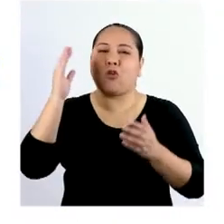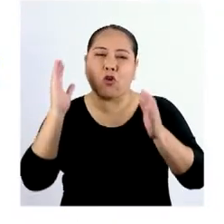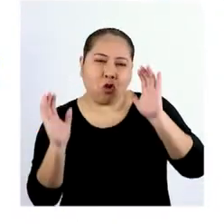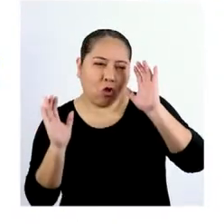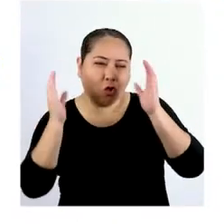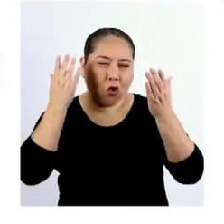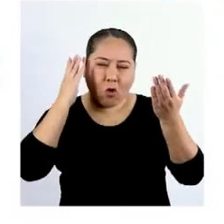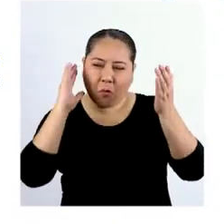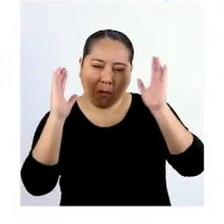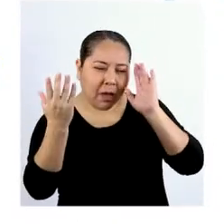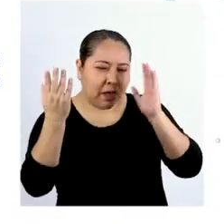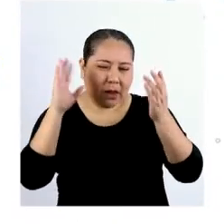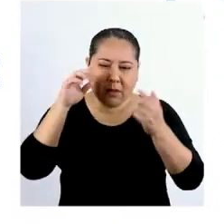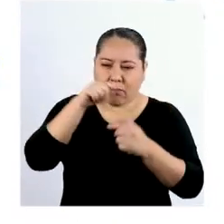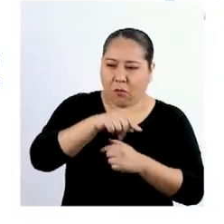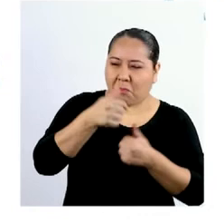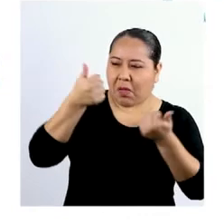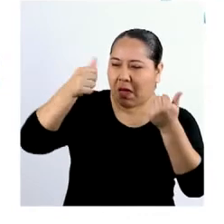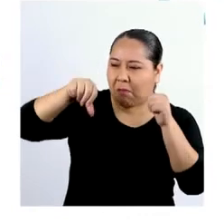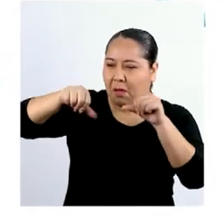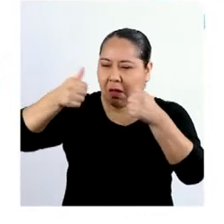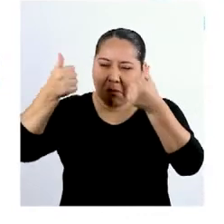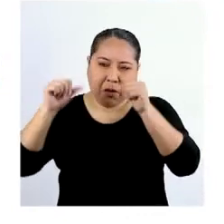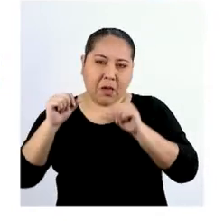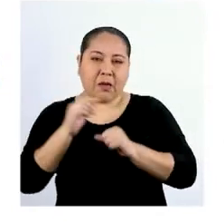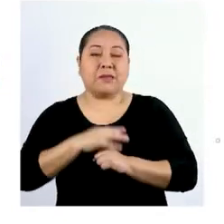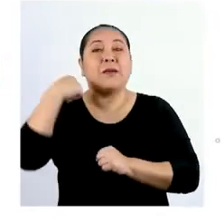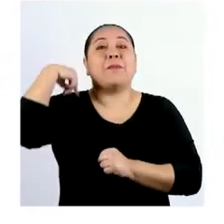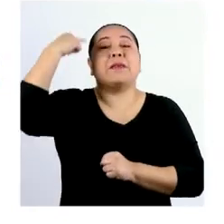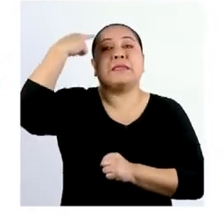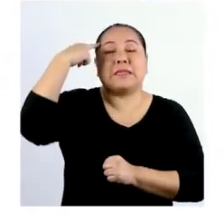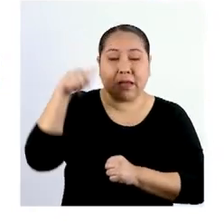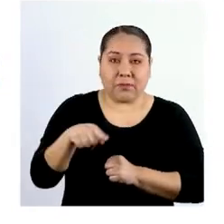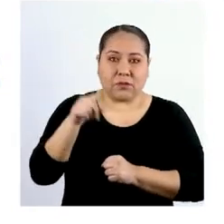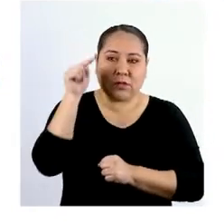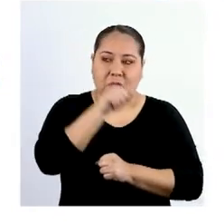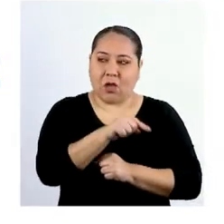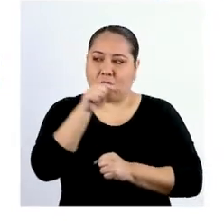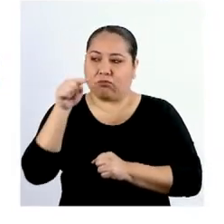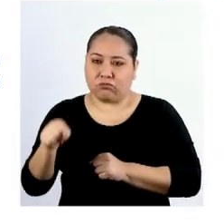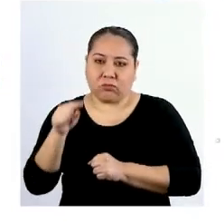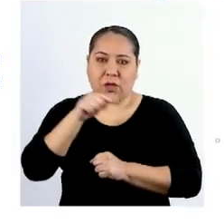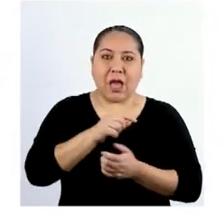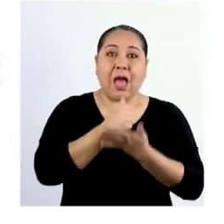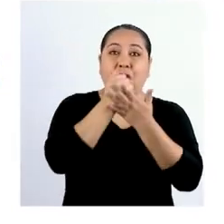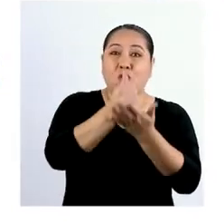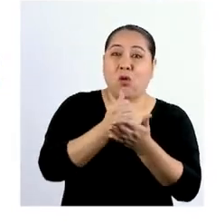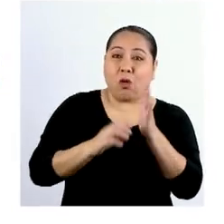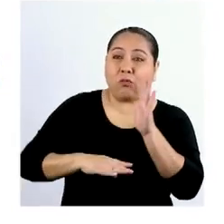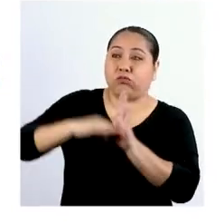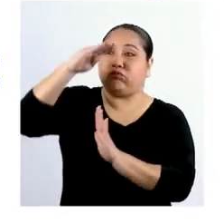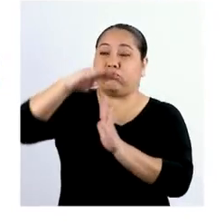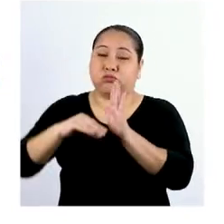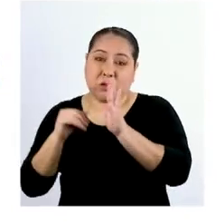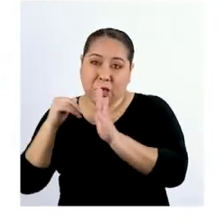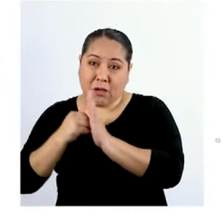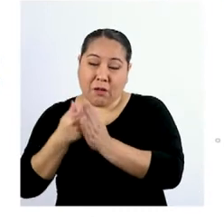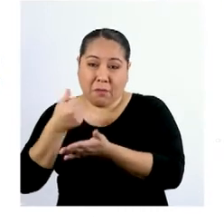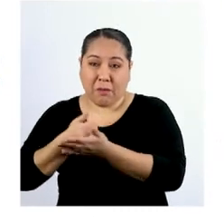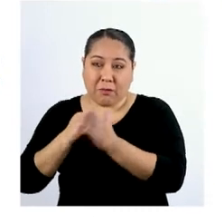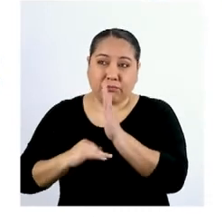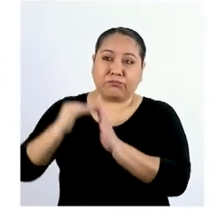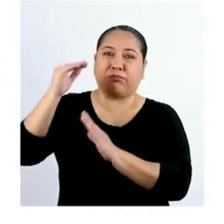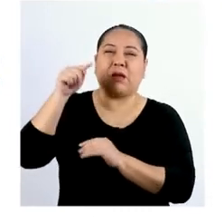comparamos los beneficios y costos. Si consideramos que una opción, el beneficio es mayor que el costo,